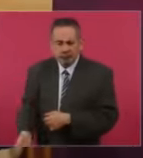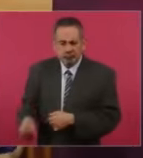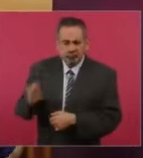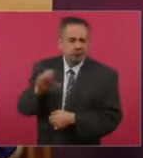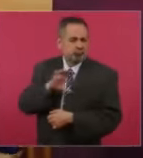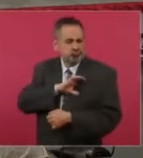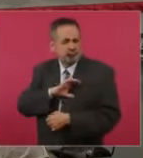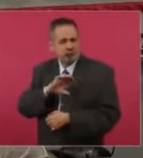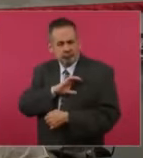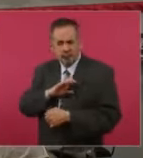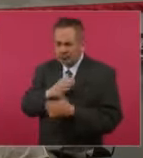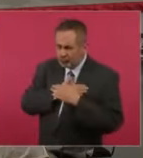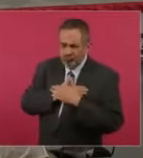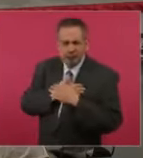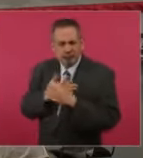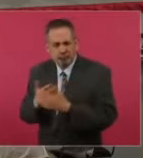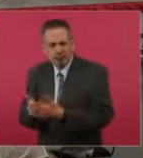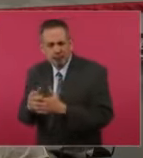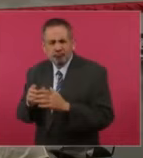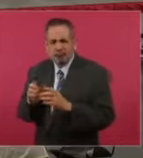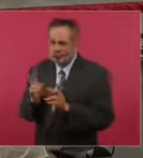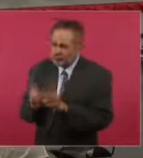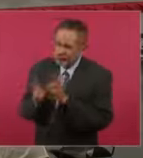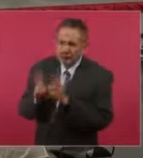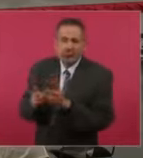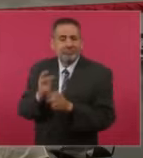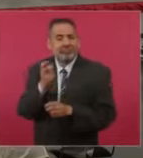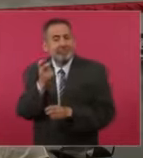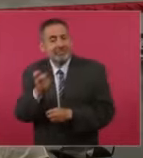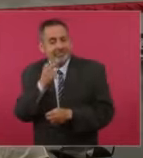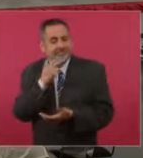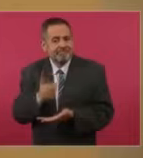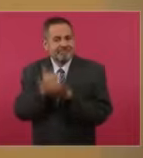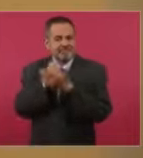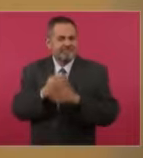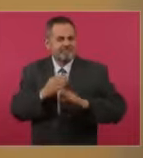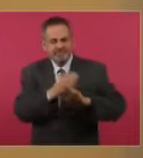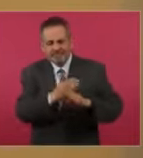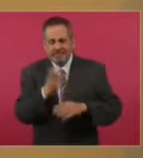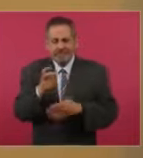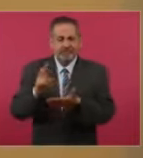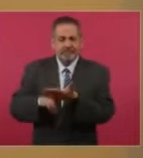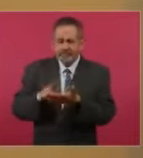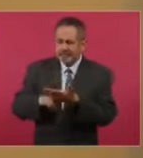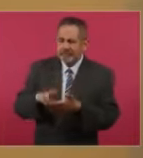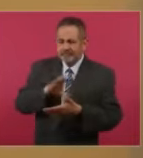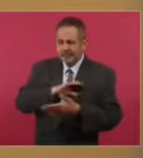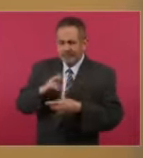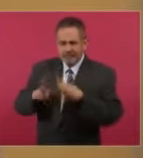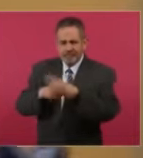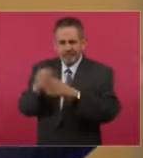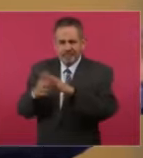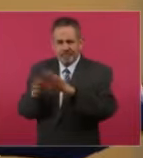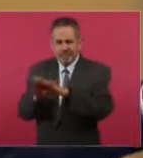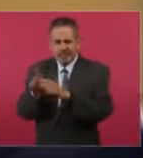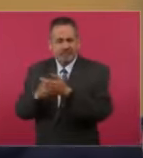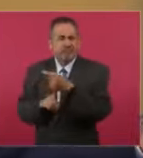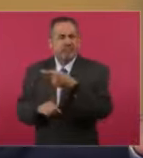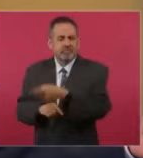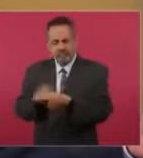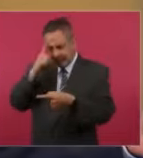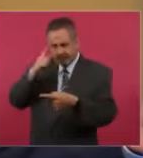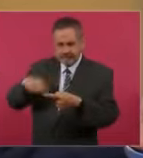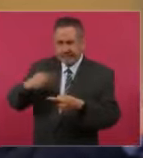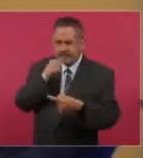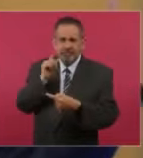nacimiento, y mantener amor, cariño, cercanía, un reconocimiento, validación emocional para